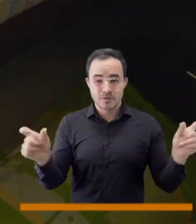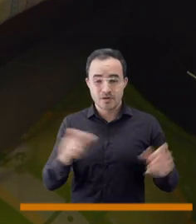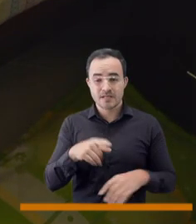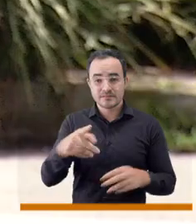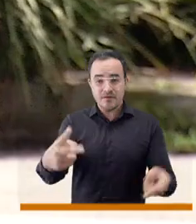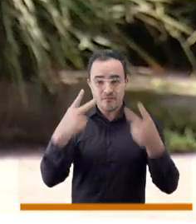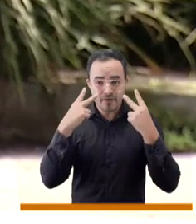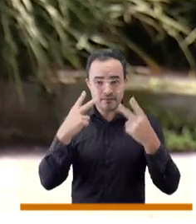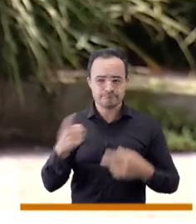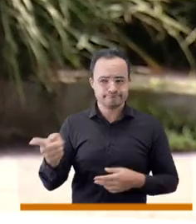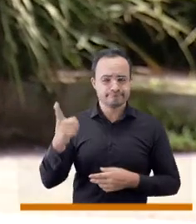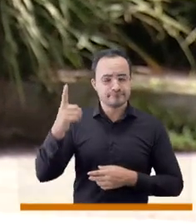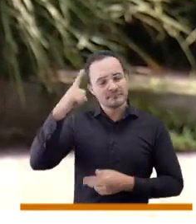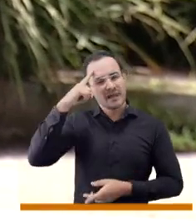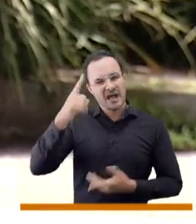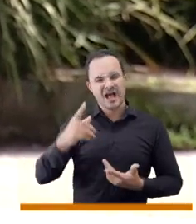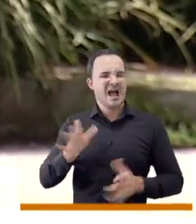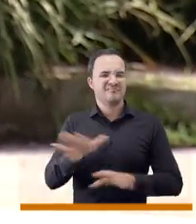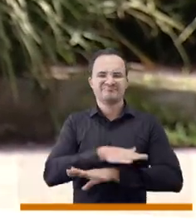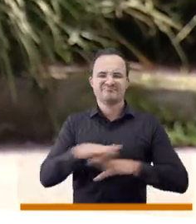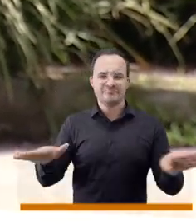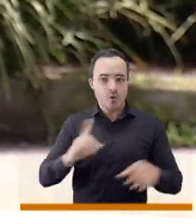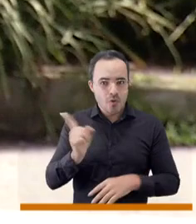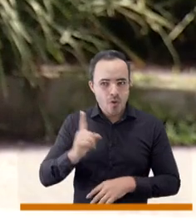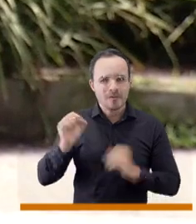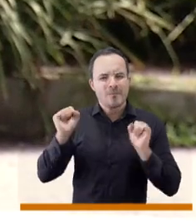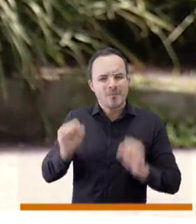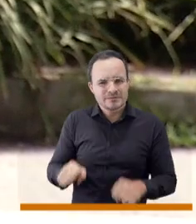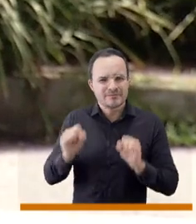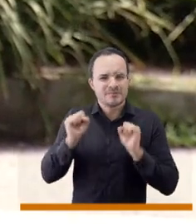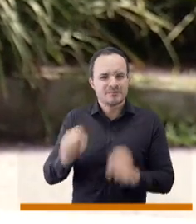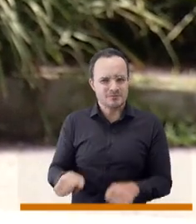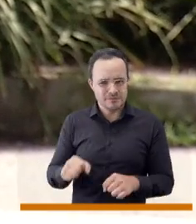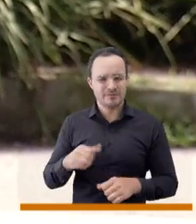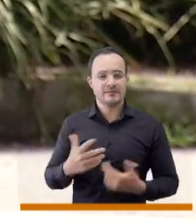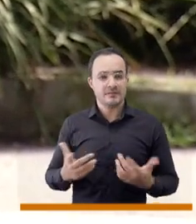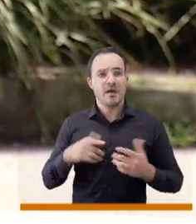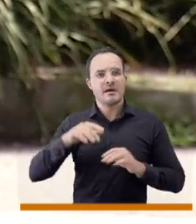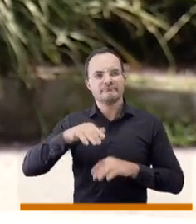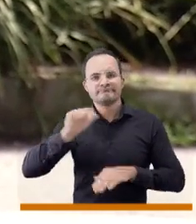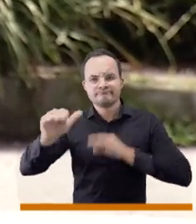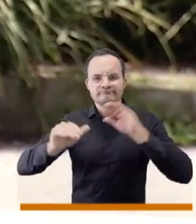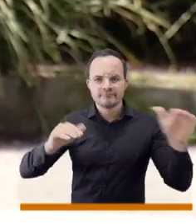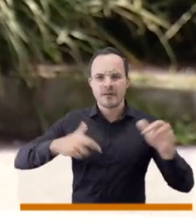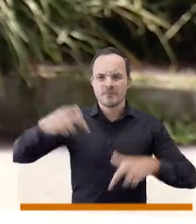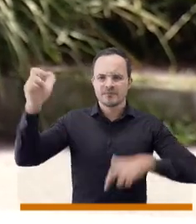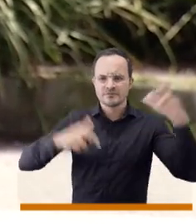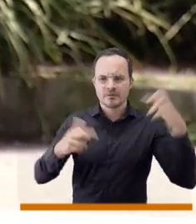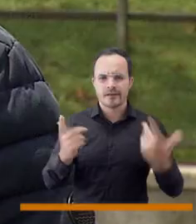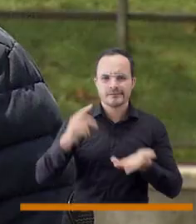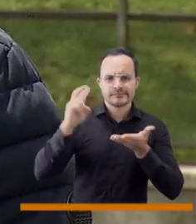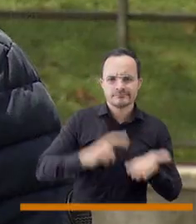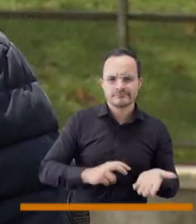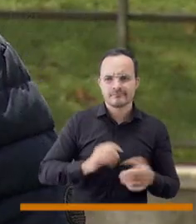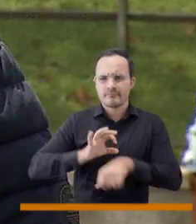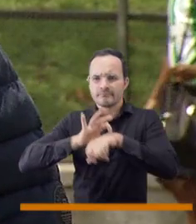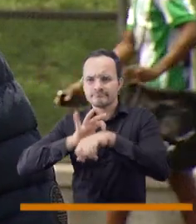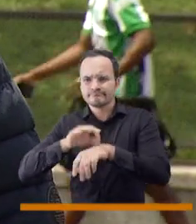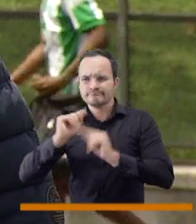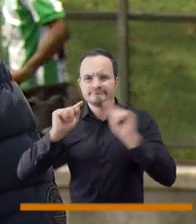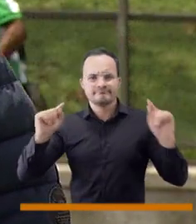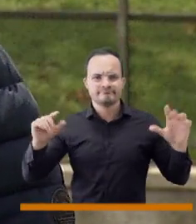loable de esto que estamos diciendo porque es decirle a todas las personas que están hoy detrás de cámaras, siempre hay una esperanza y siempre hay cómo obviamente